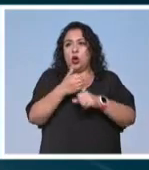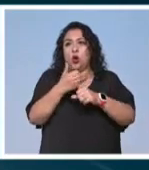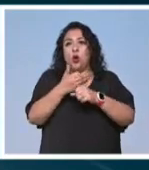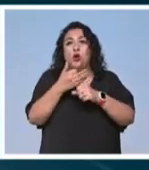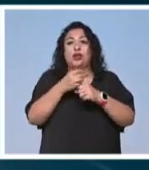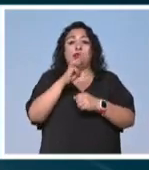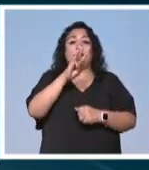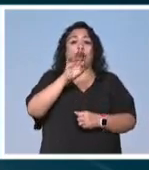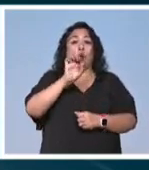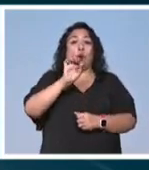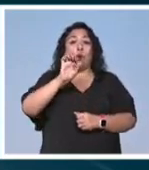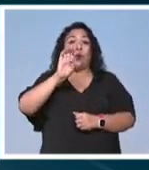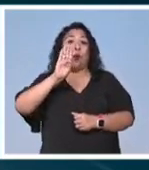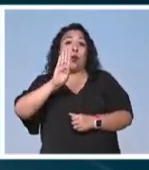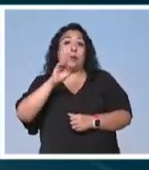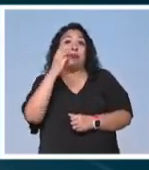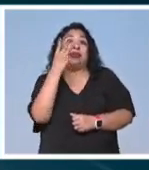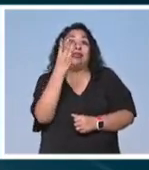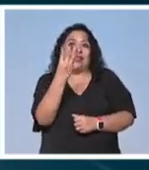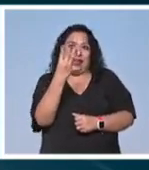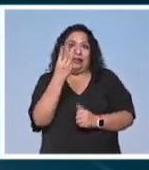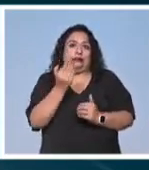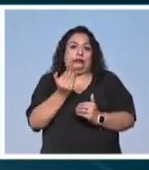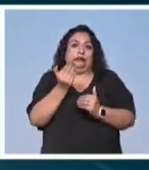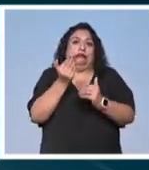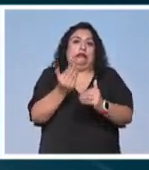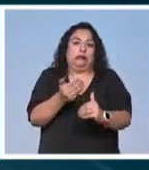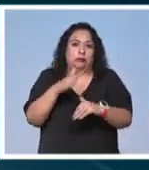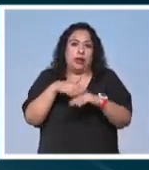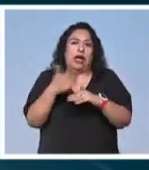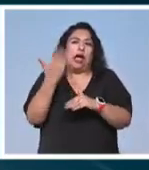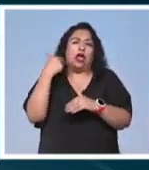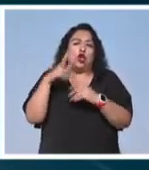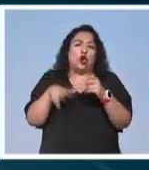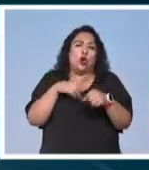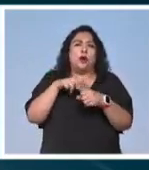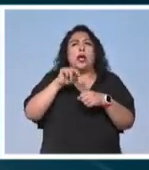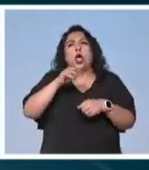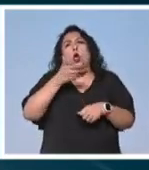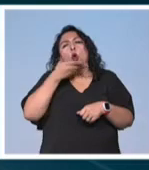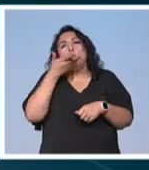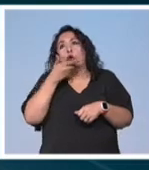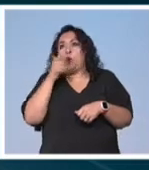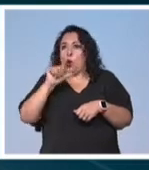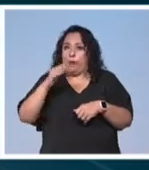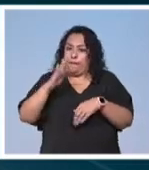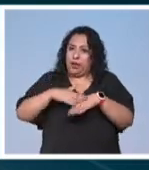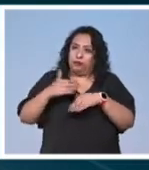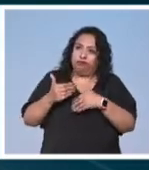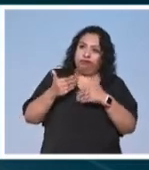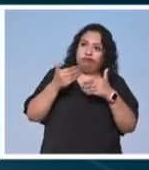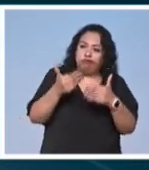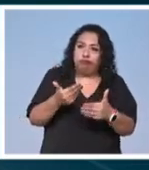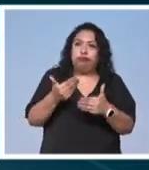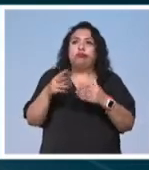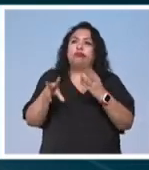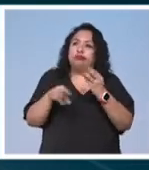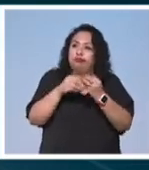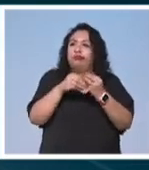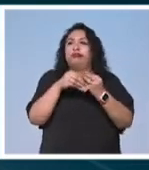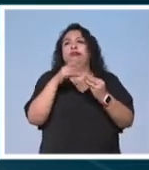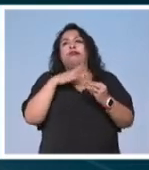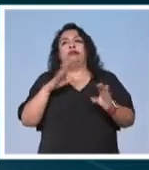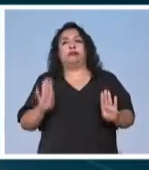web 3, que es un paso más de las webs normales que hoy día todos estamos acostumbrados a ellas y incorporan, pues,